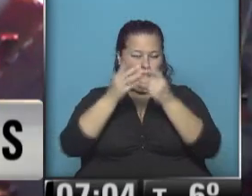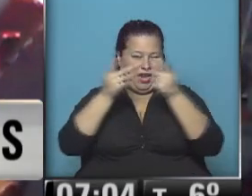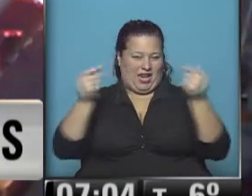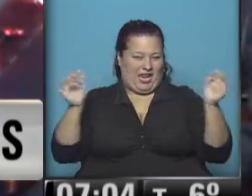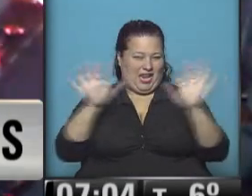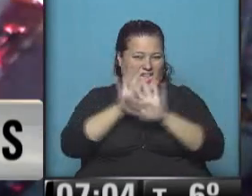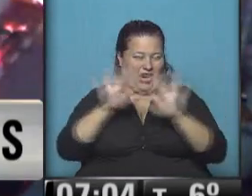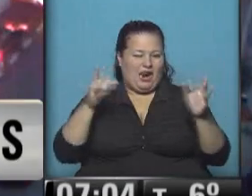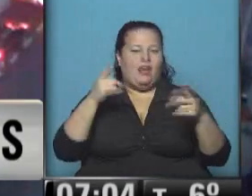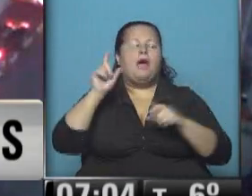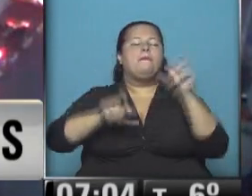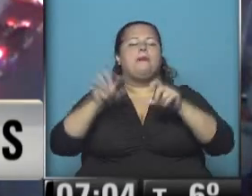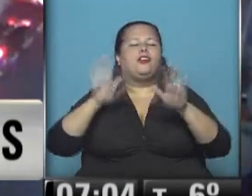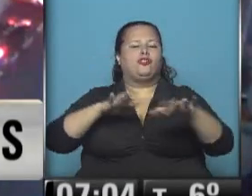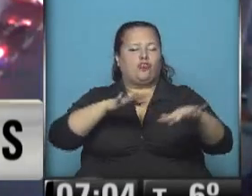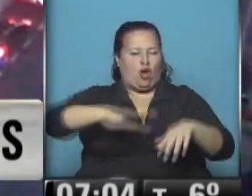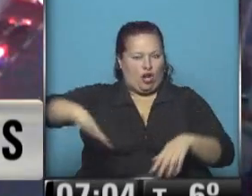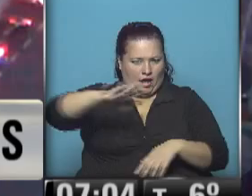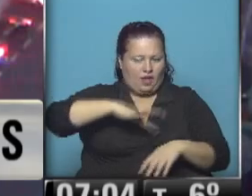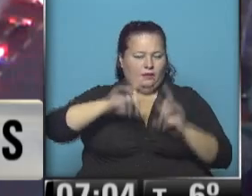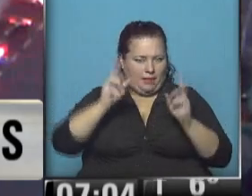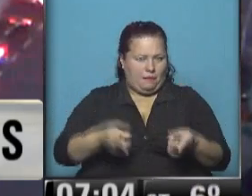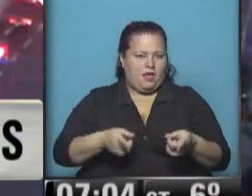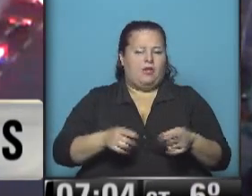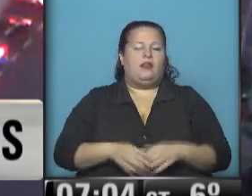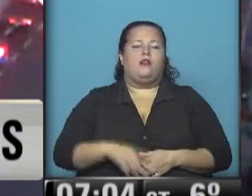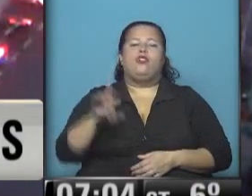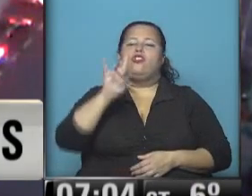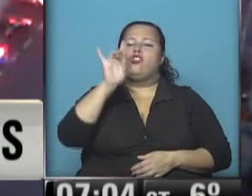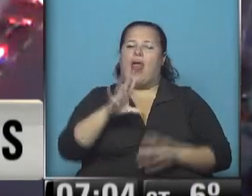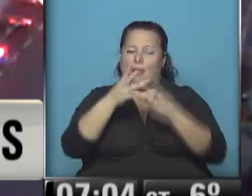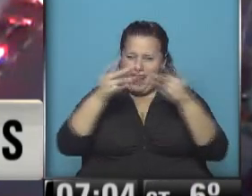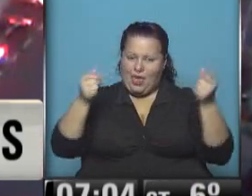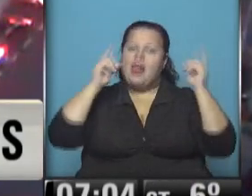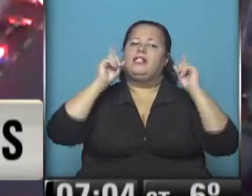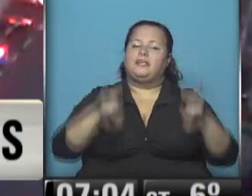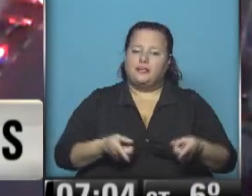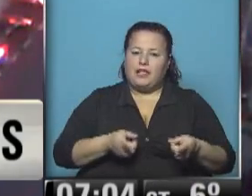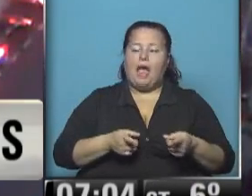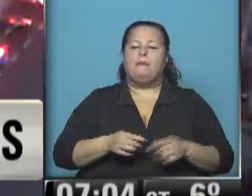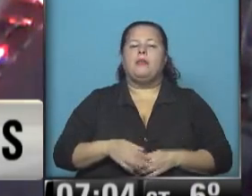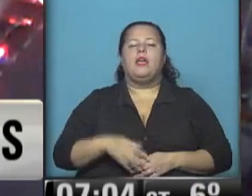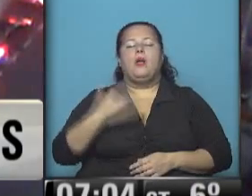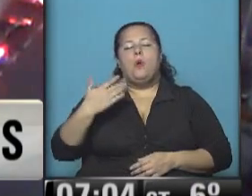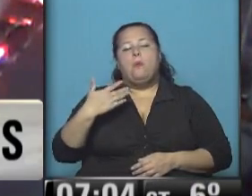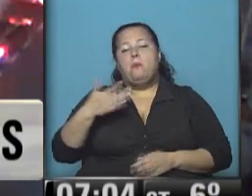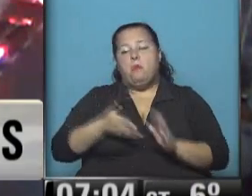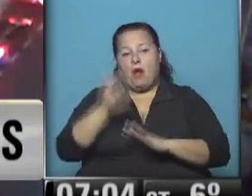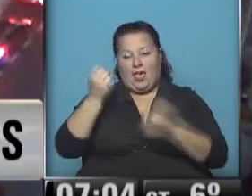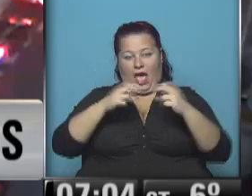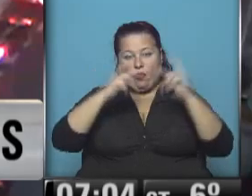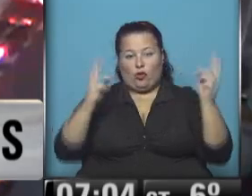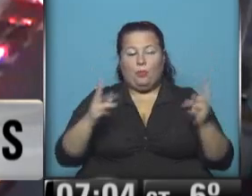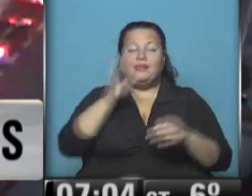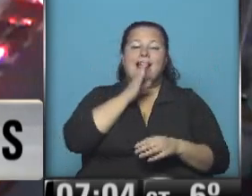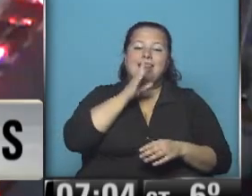manifestantes a esa altura. Atención, no solamente en la niebla, sino que solamente se puede transitar ahí en la autopista